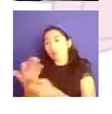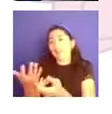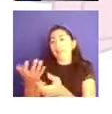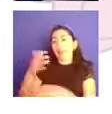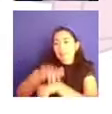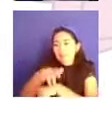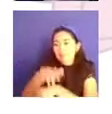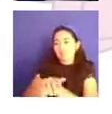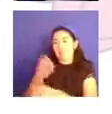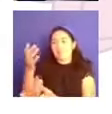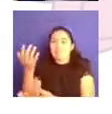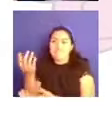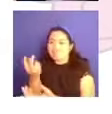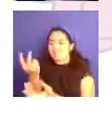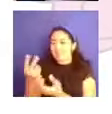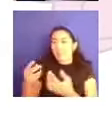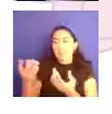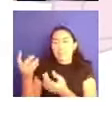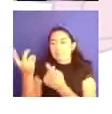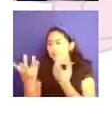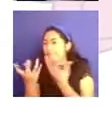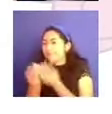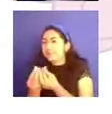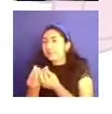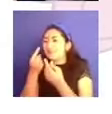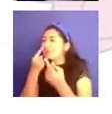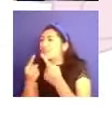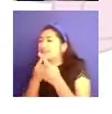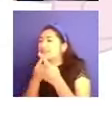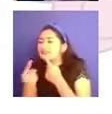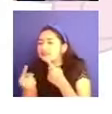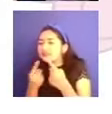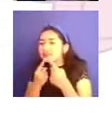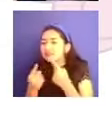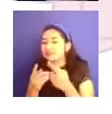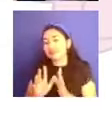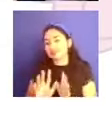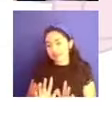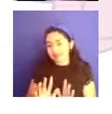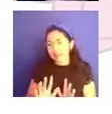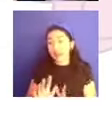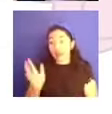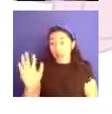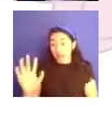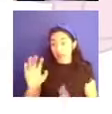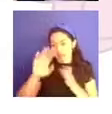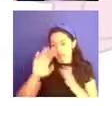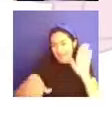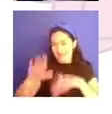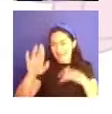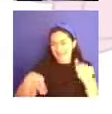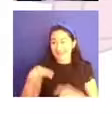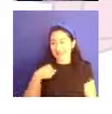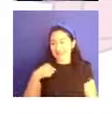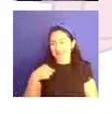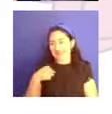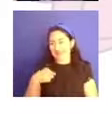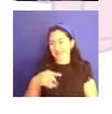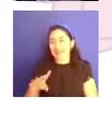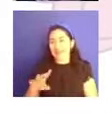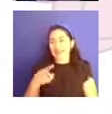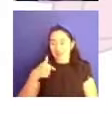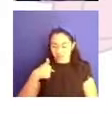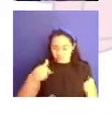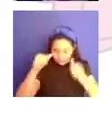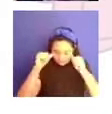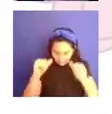inmediata, con la familia, ¿no? Y en esa parte de la actitud, cada uno, por ahí dice, cada uno ve la mirada, tiene la mirada de acuerdo a cristal con que ve